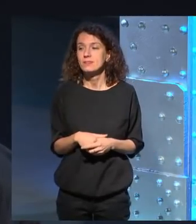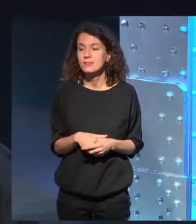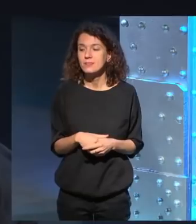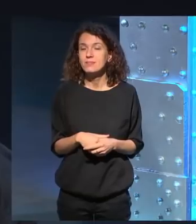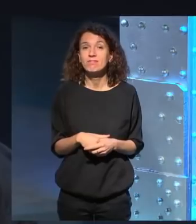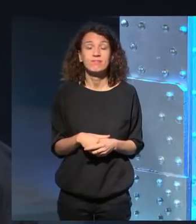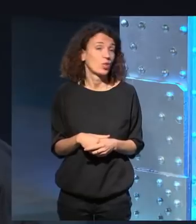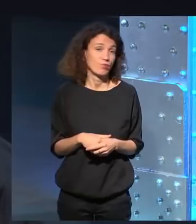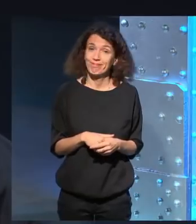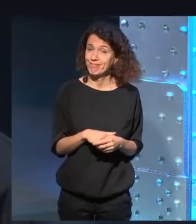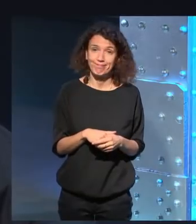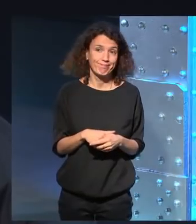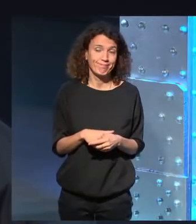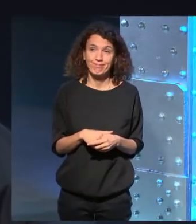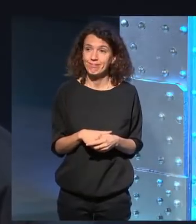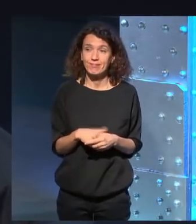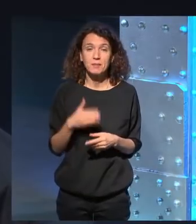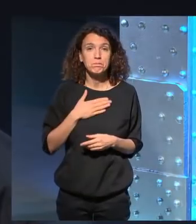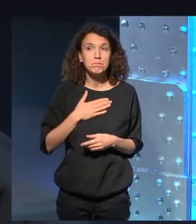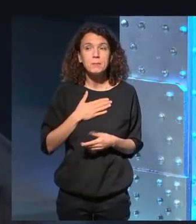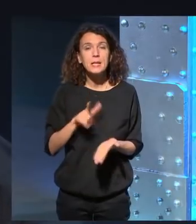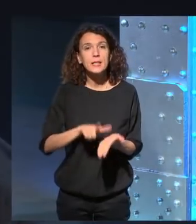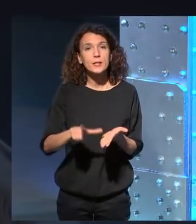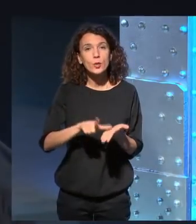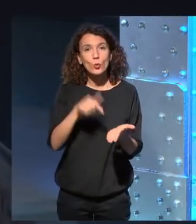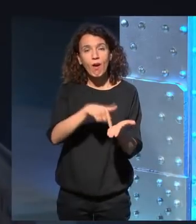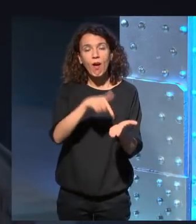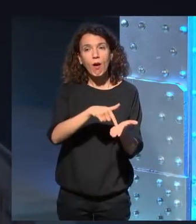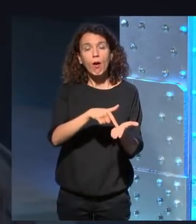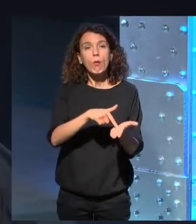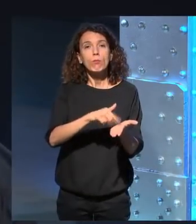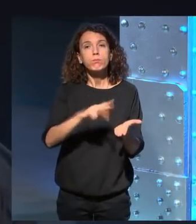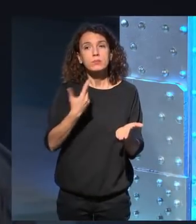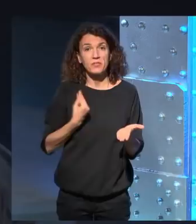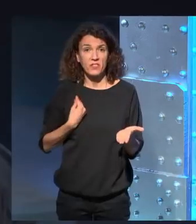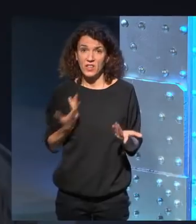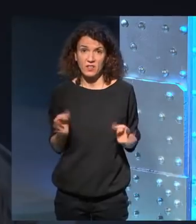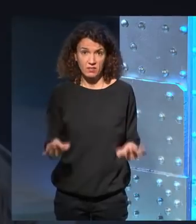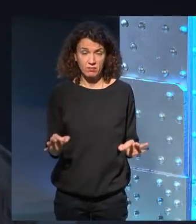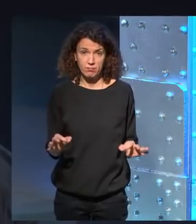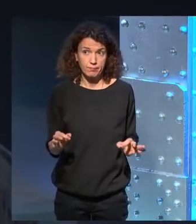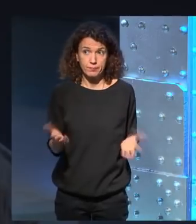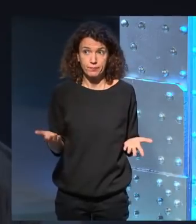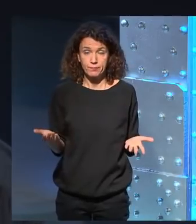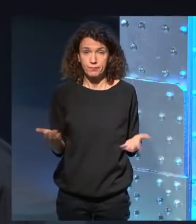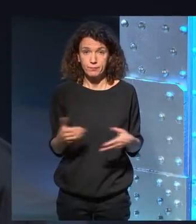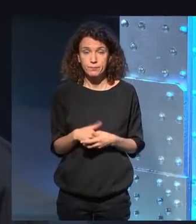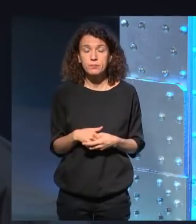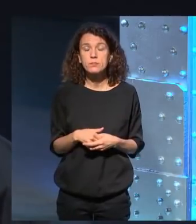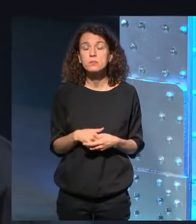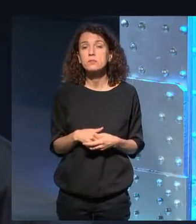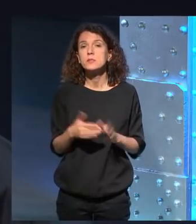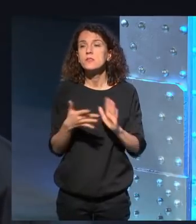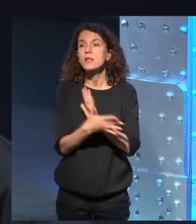no a mí la literatura me ha permitido vivir ¿no? no no me